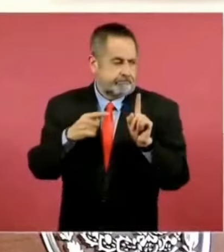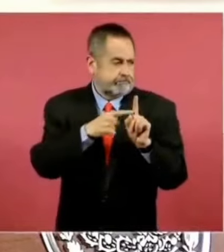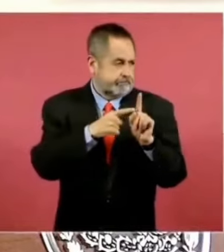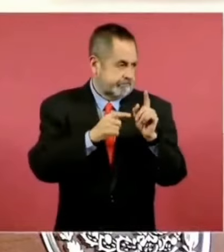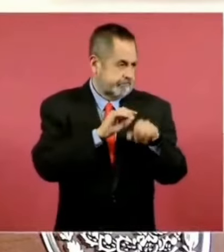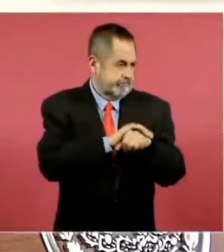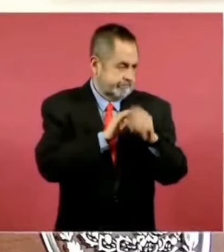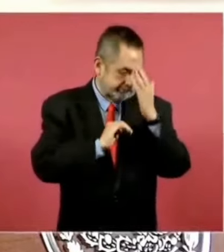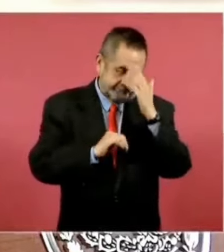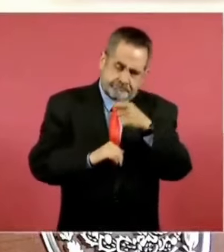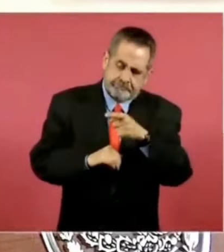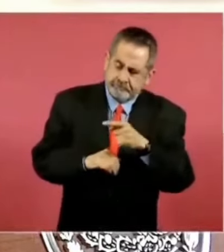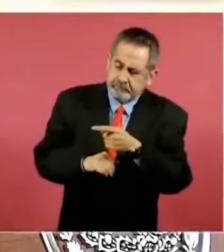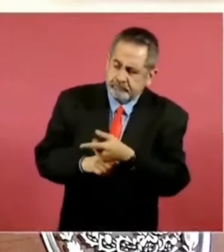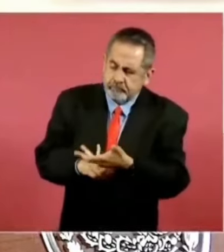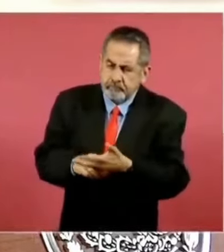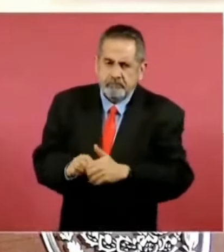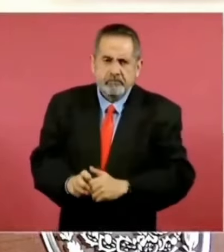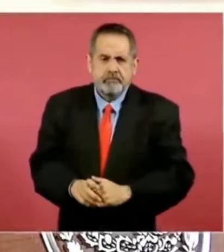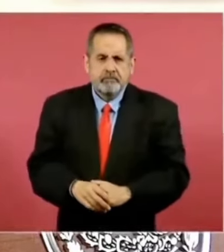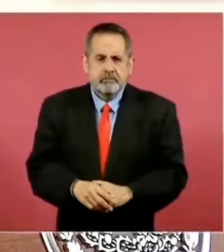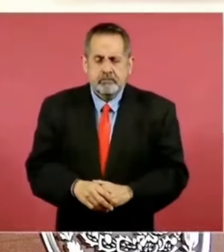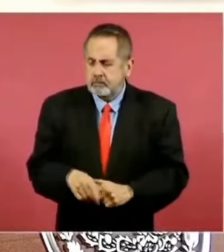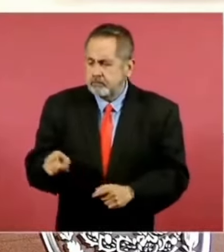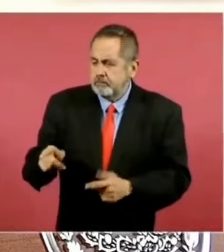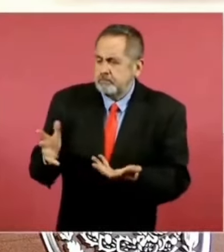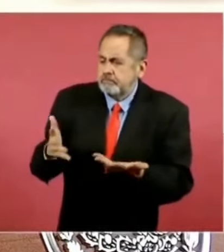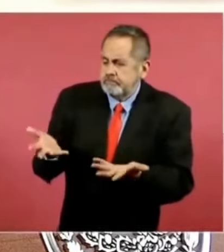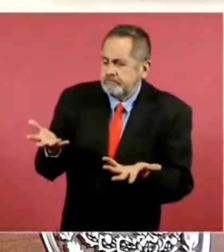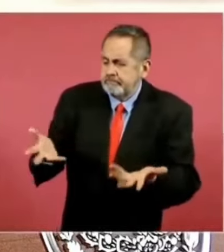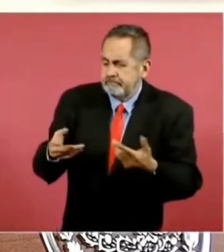y le pregunta, ¿y usted qué, y ahora qué va a hacer?